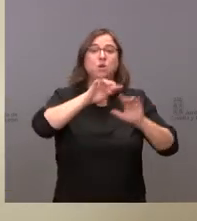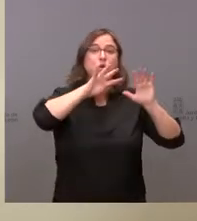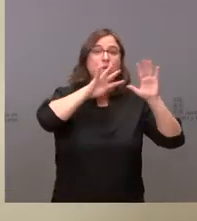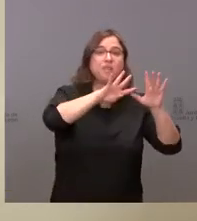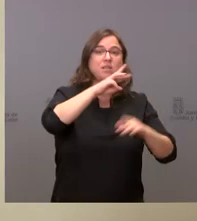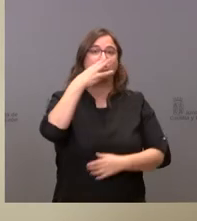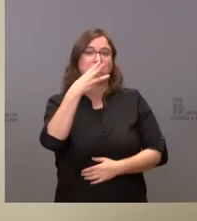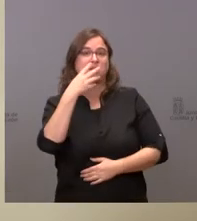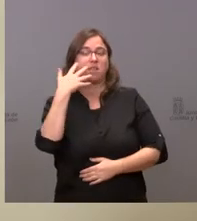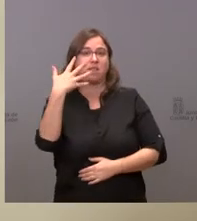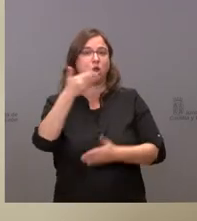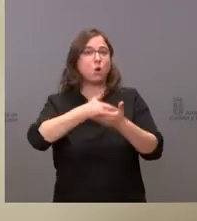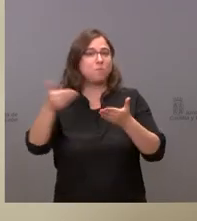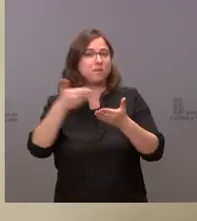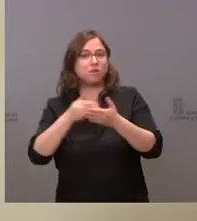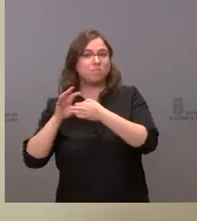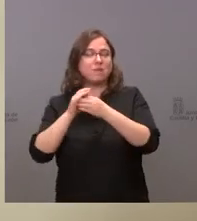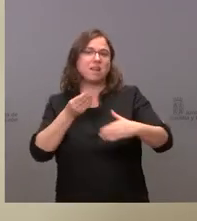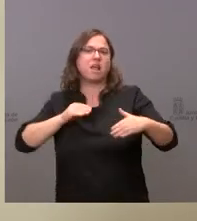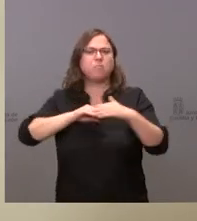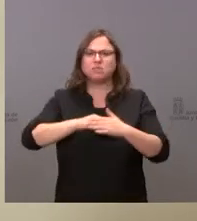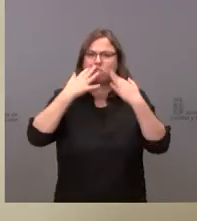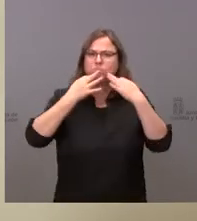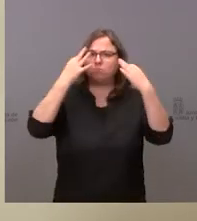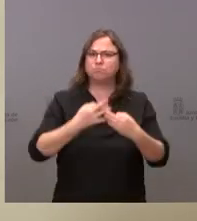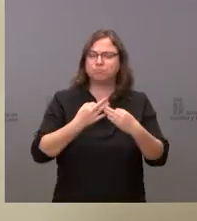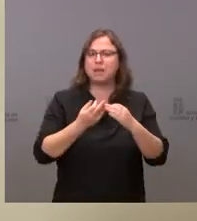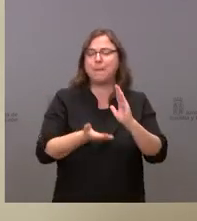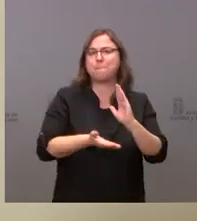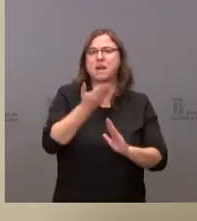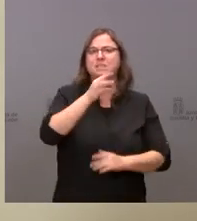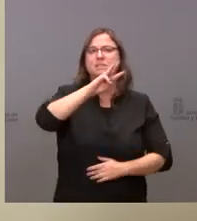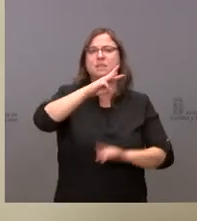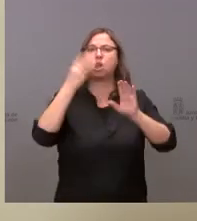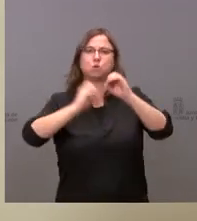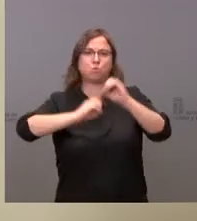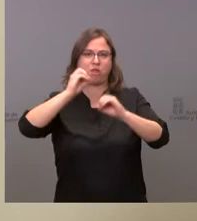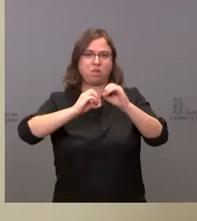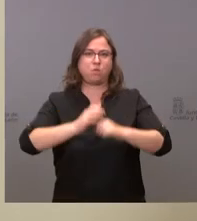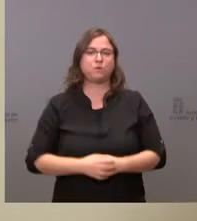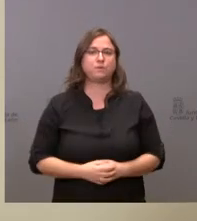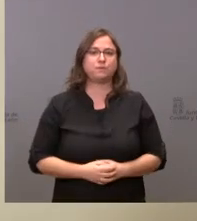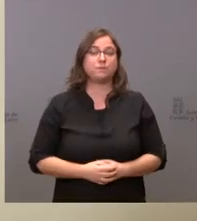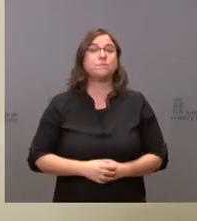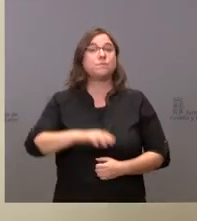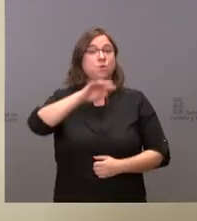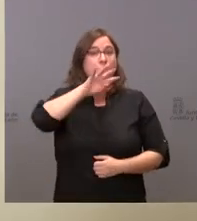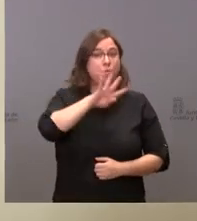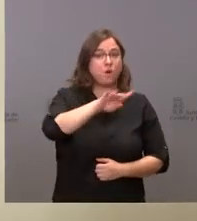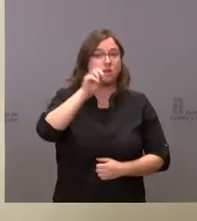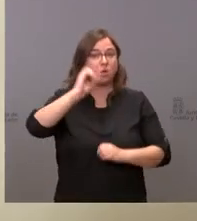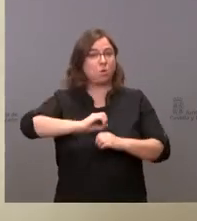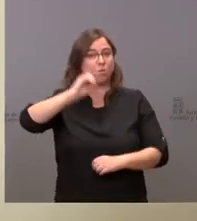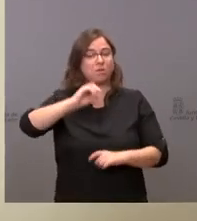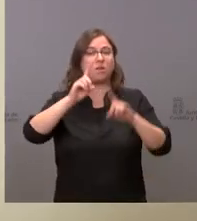son inversiones reales, que crecen un 38%, el 41% en las